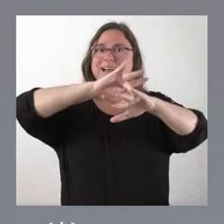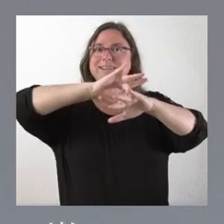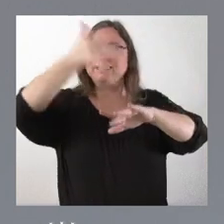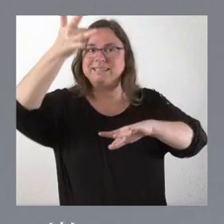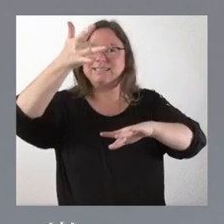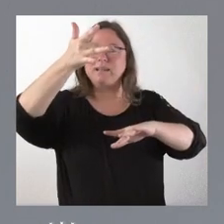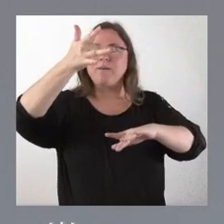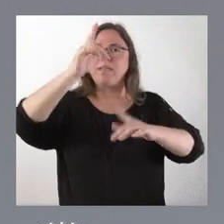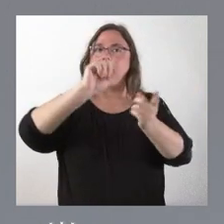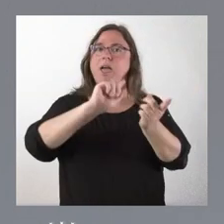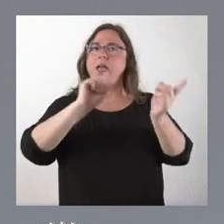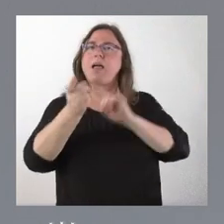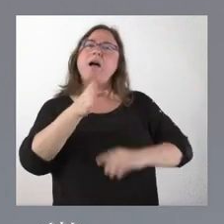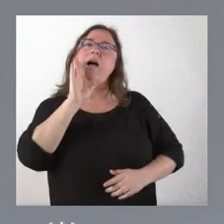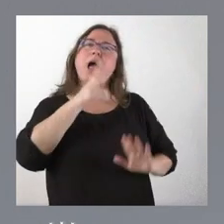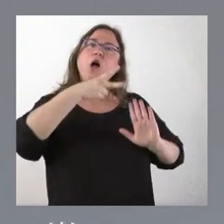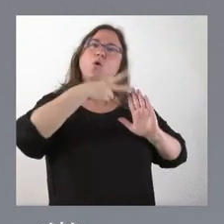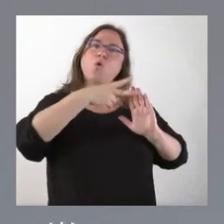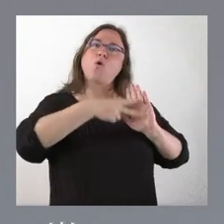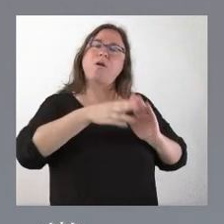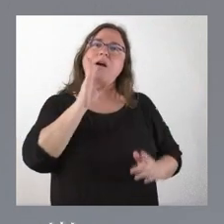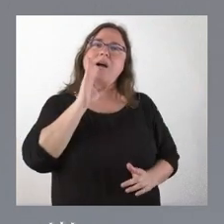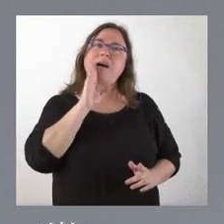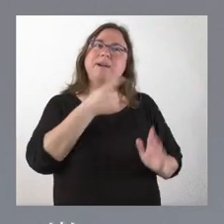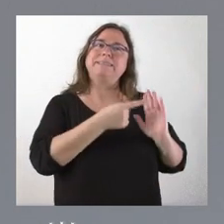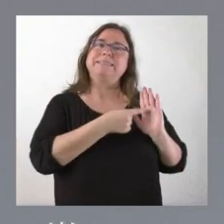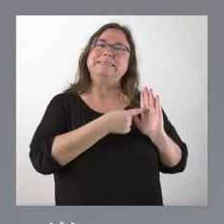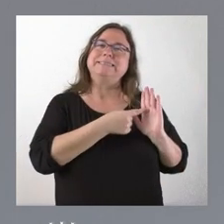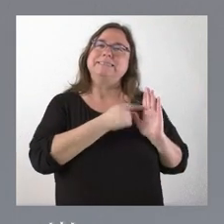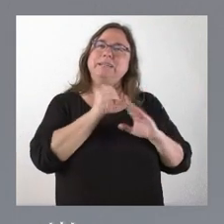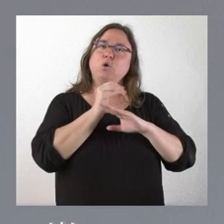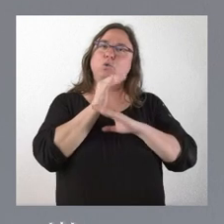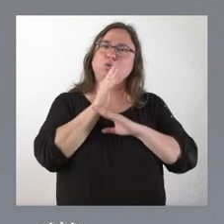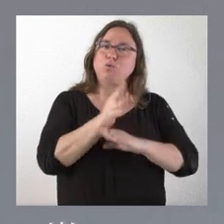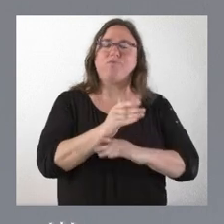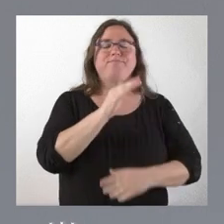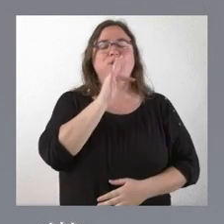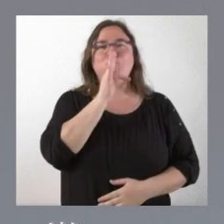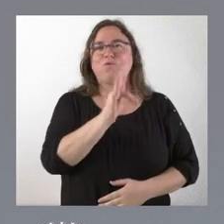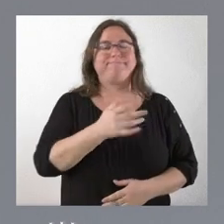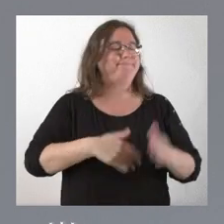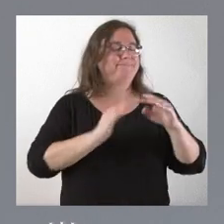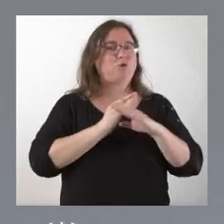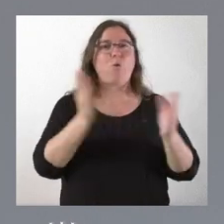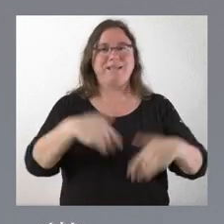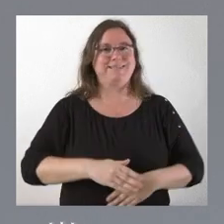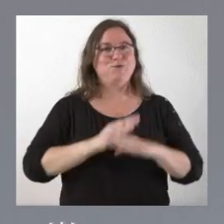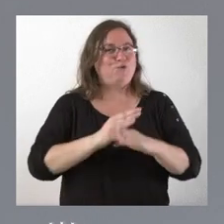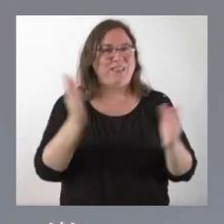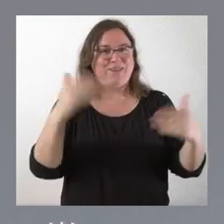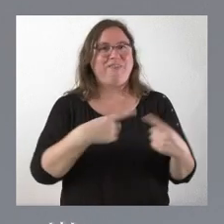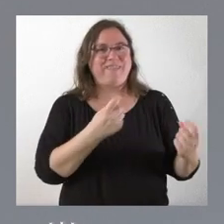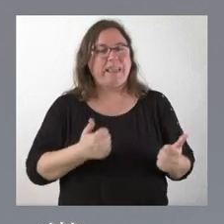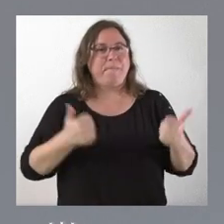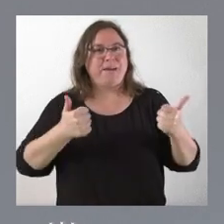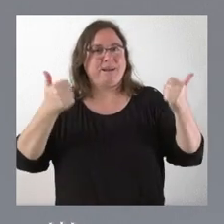las normas que teníamos presentaban insuficiencias obvias. Ha tenido una